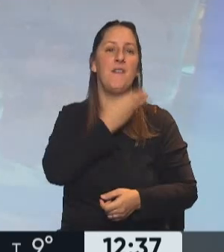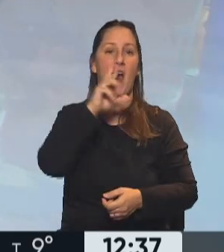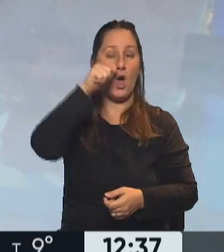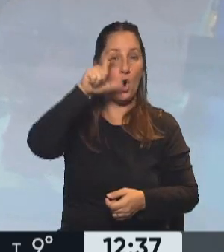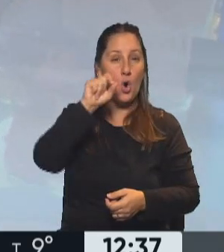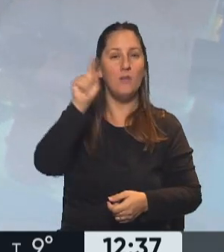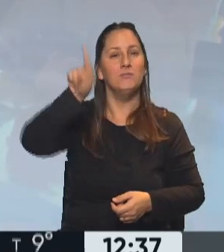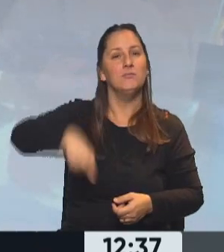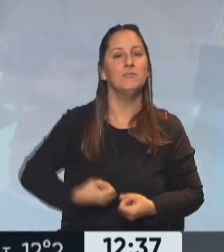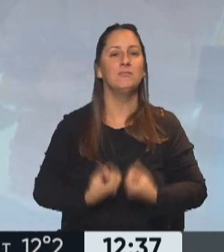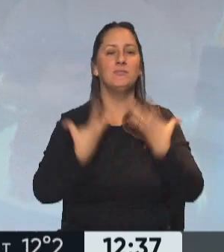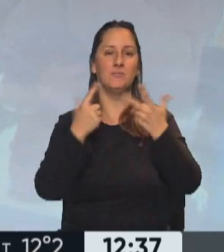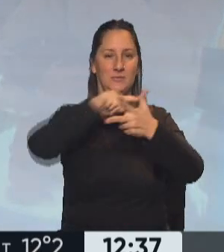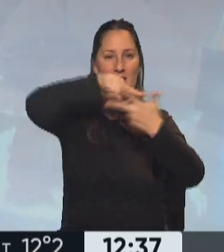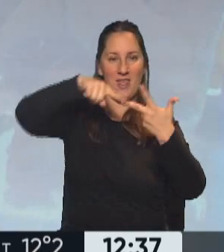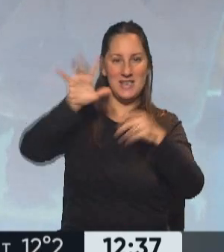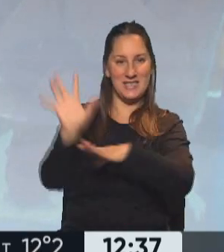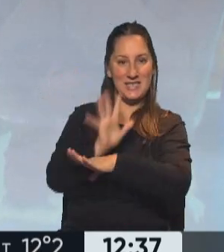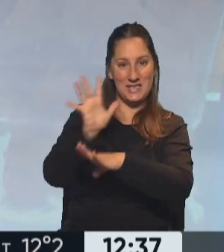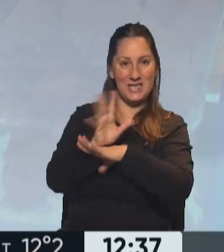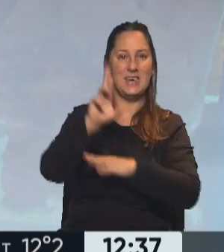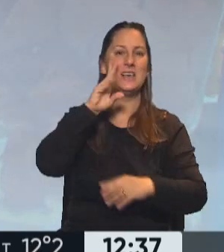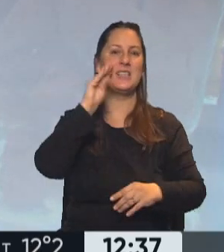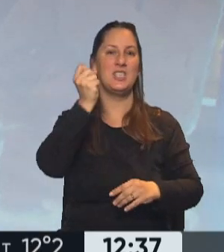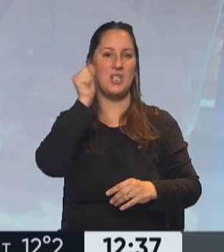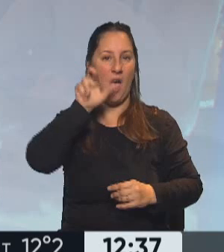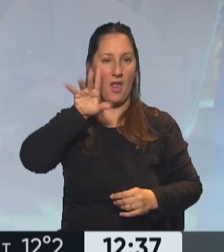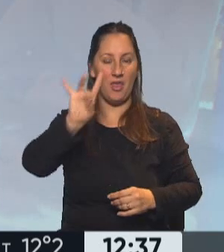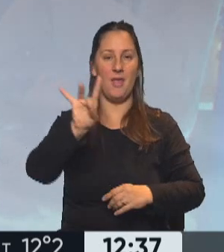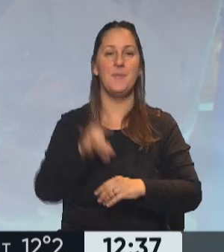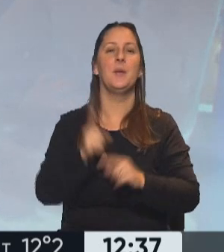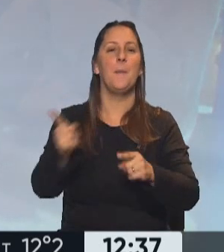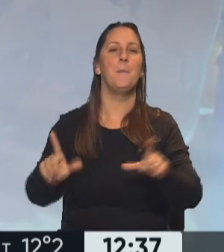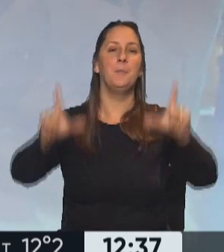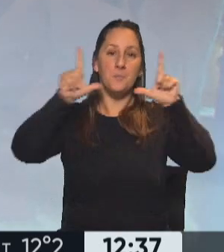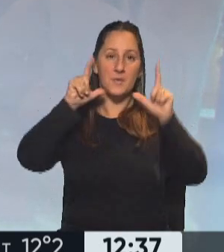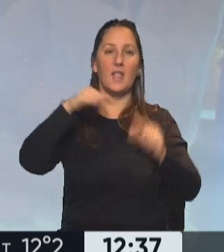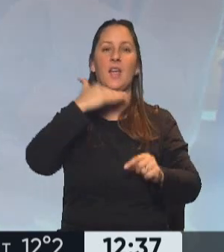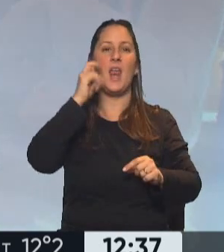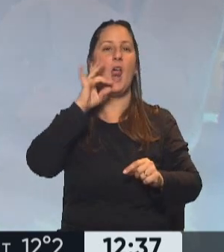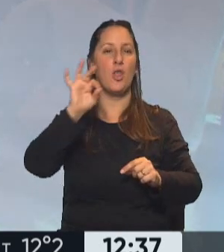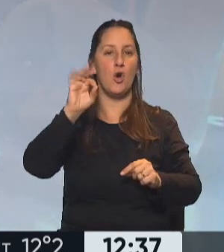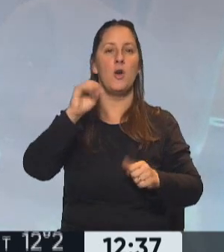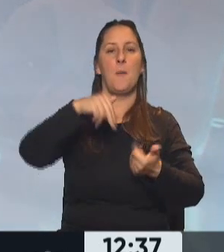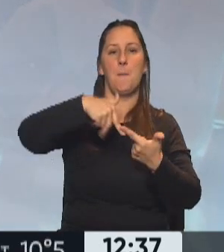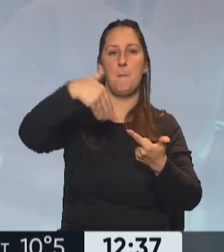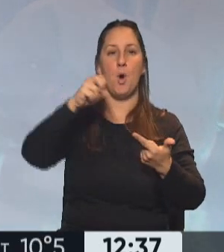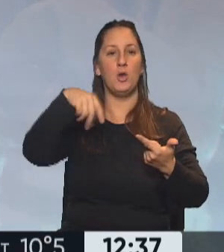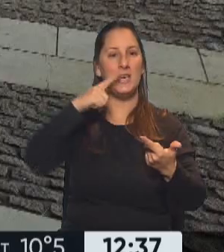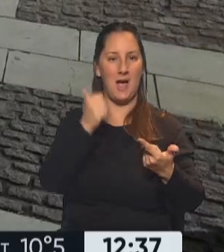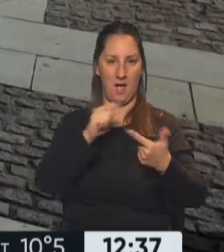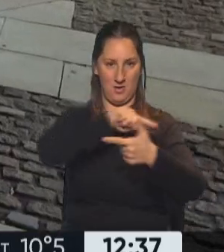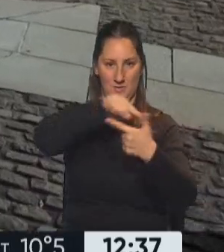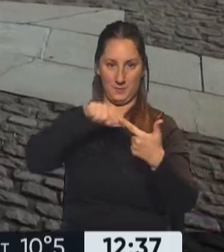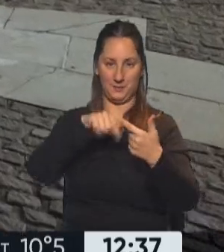inspirada en la bellísima trilogía cinematográfica de Richard Linklater y protagonizada por Gerardo Chendo y Mónica Antonopoulos.